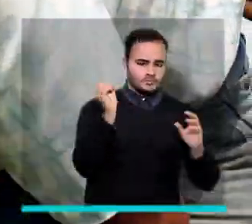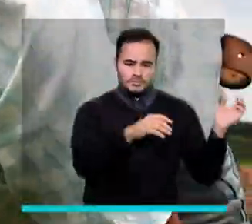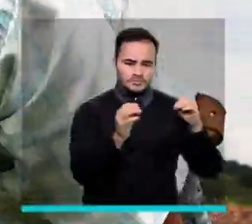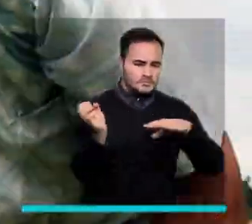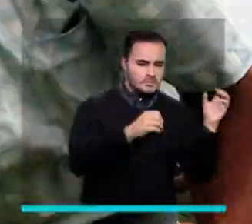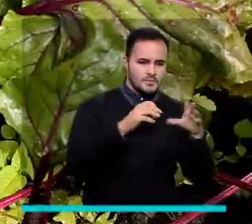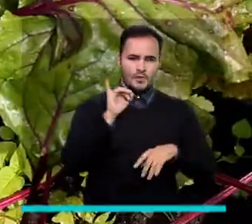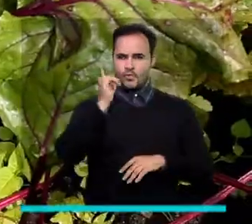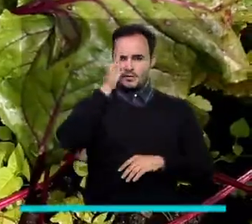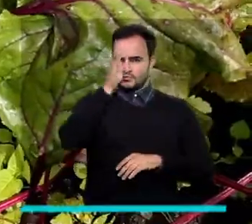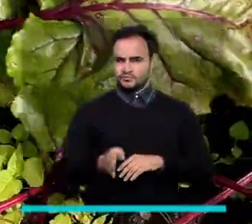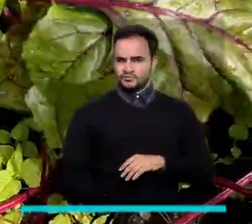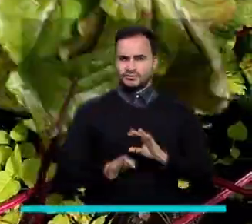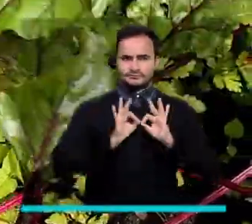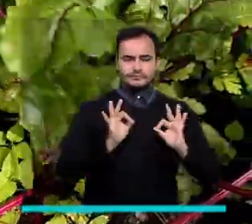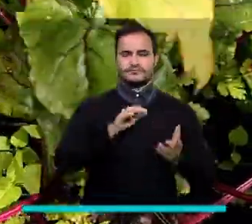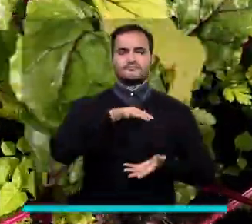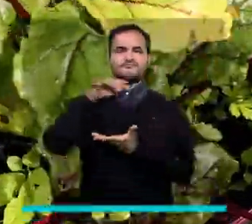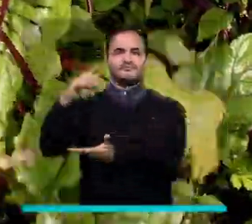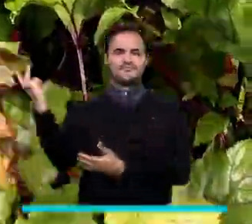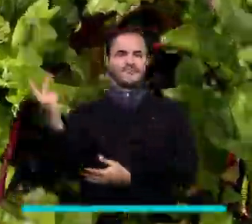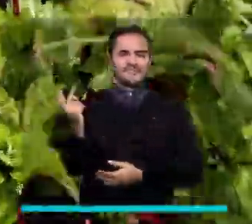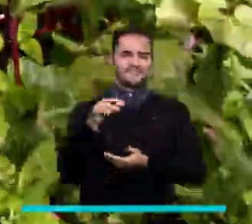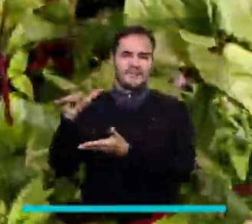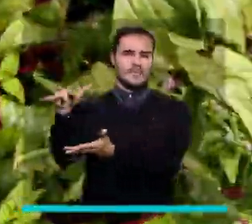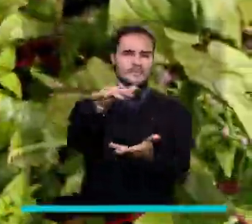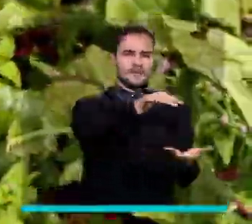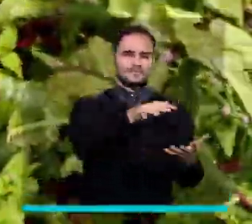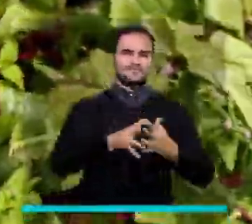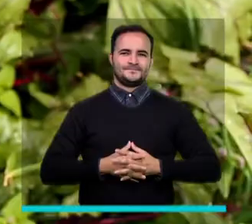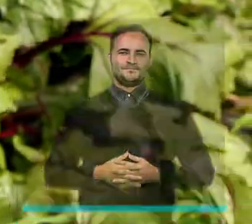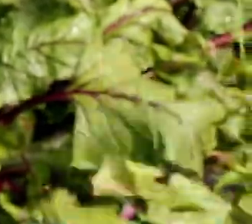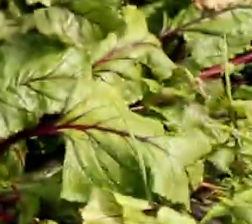kits de los productos agropecuarios para entregar los viernes.